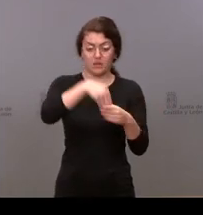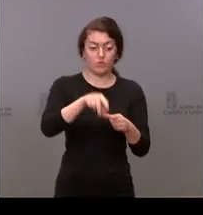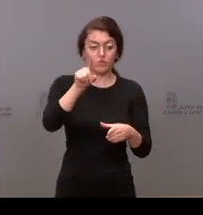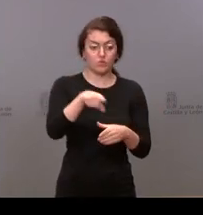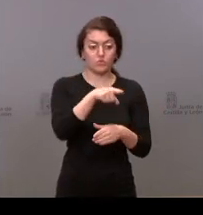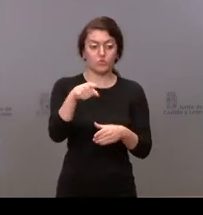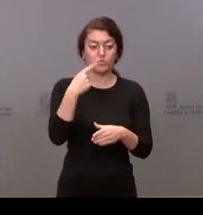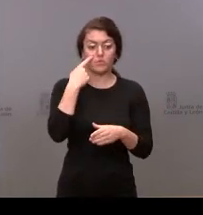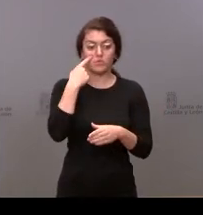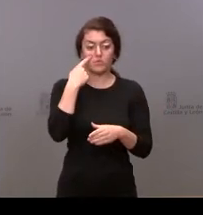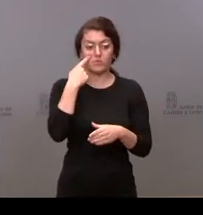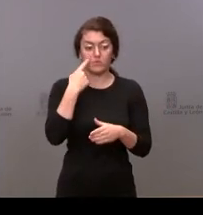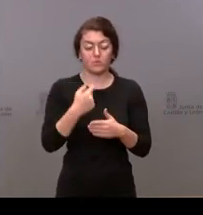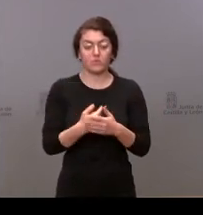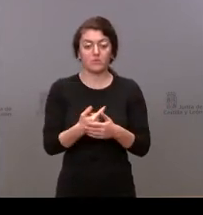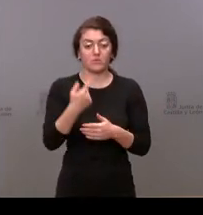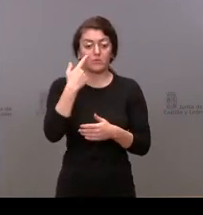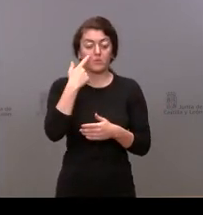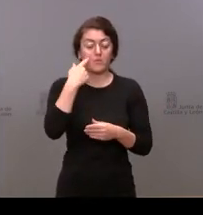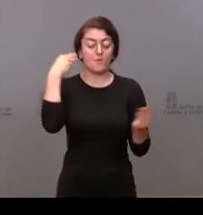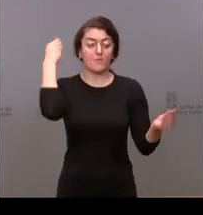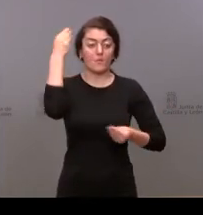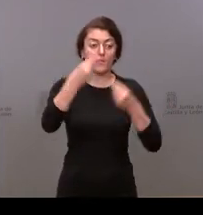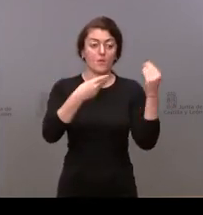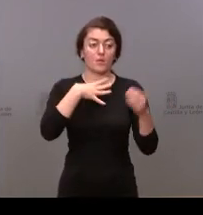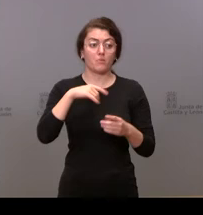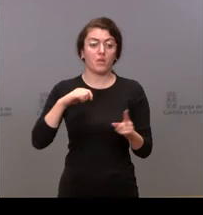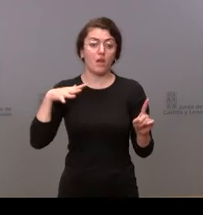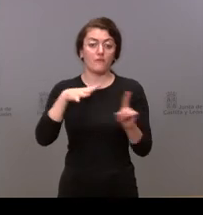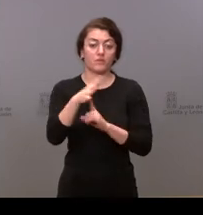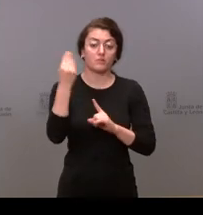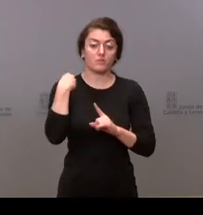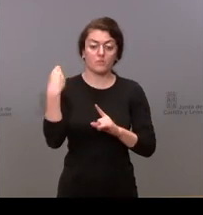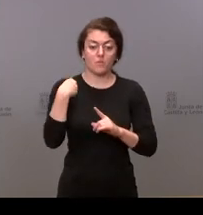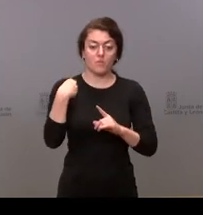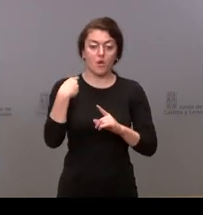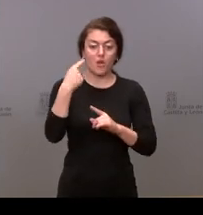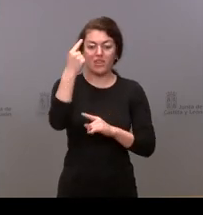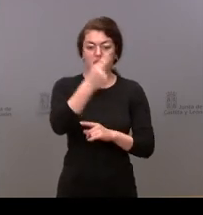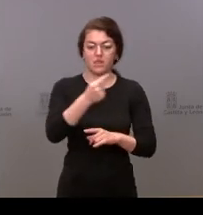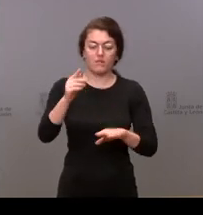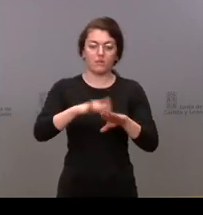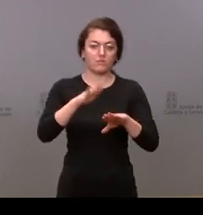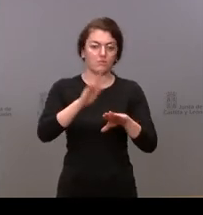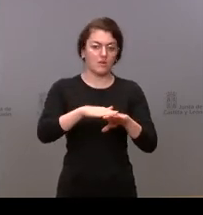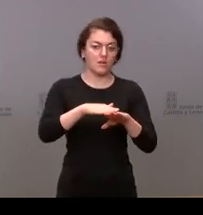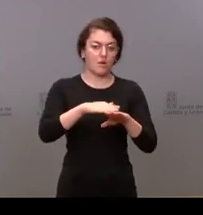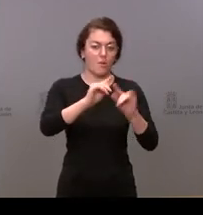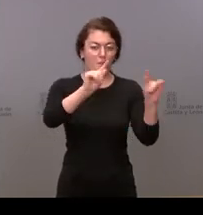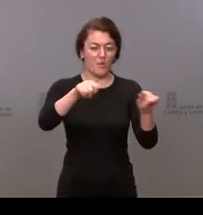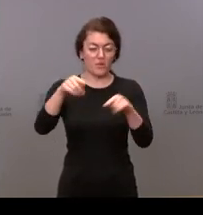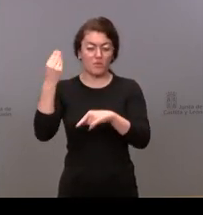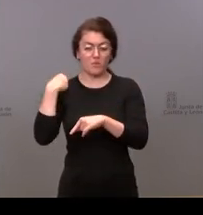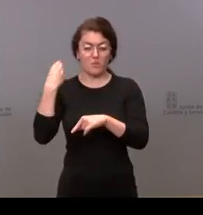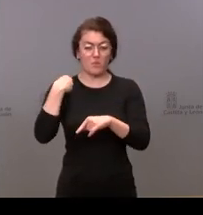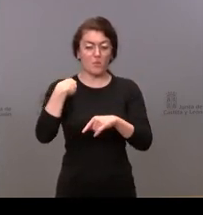y que tendrá un efecto supongo sobre las cifras de las provincias que tienen esa actividad minera lo digo porque ninguno de los ocho ejes